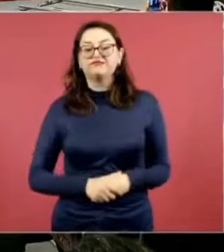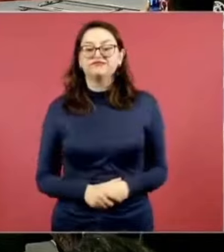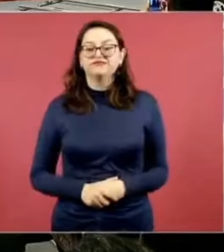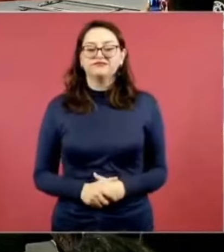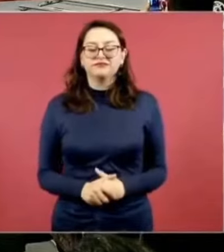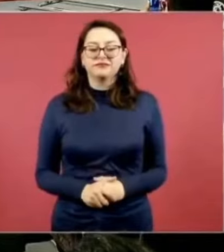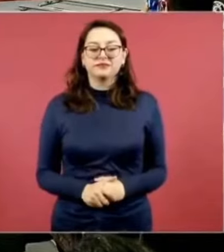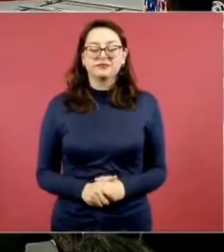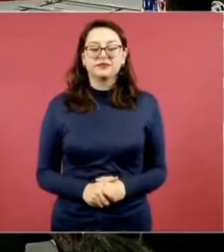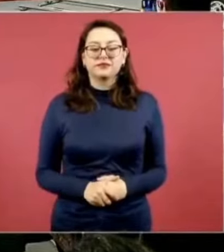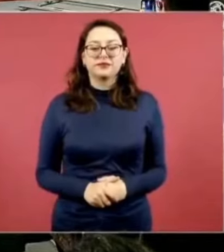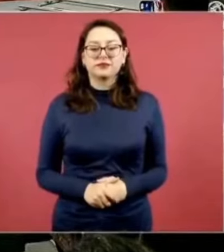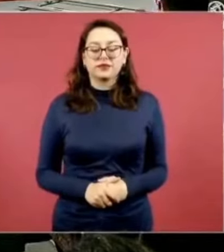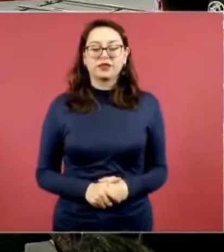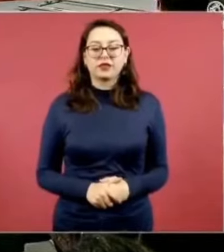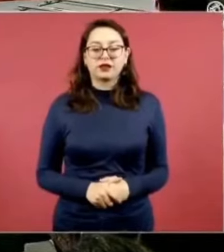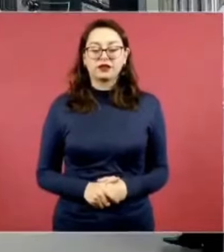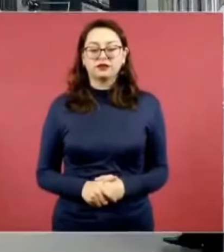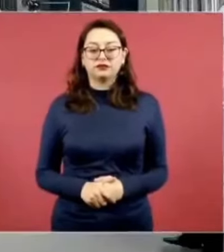esto